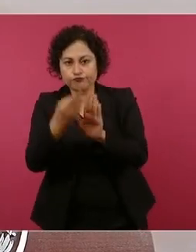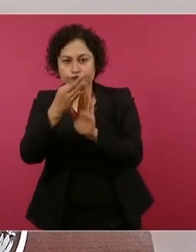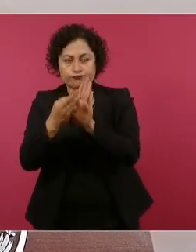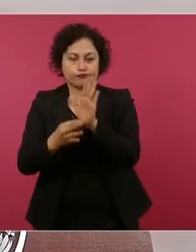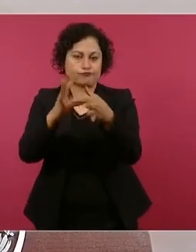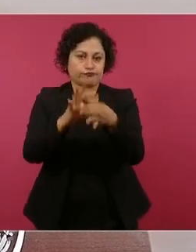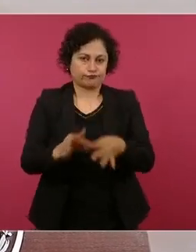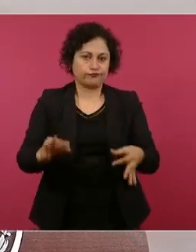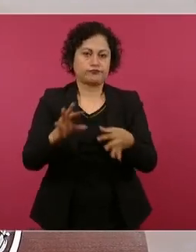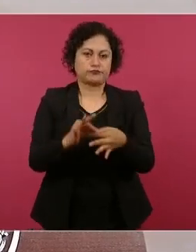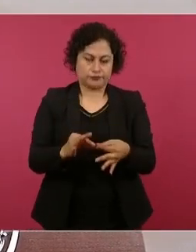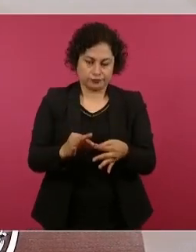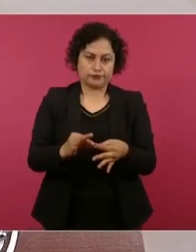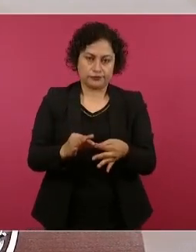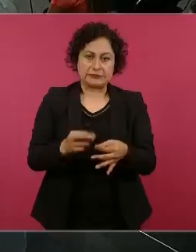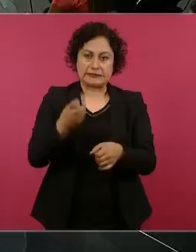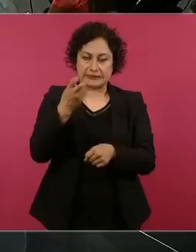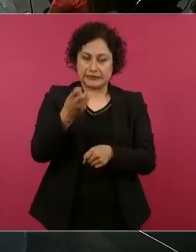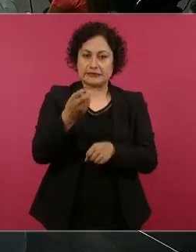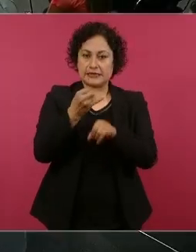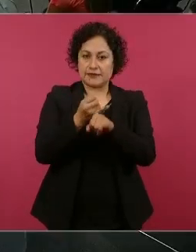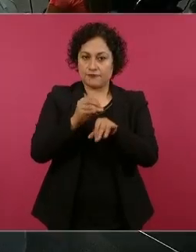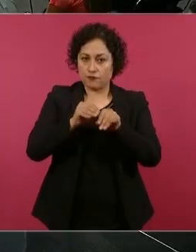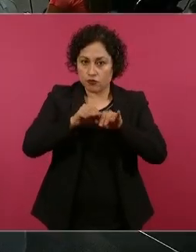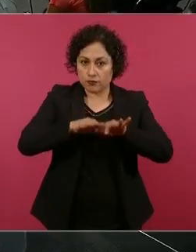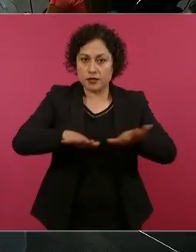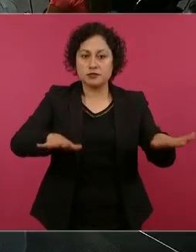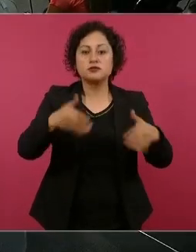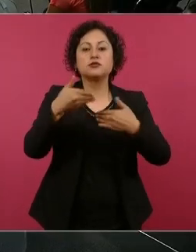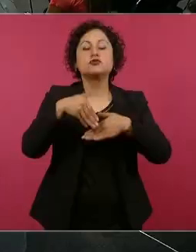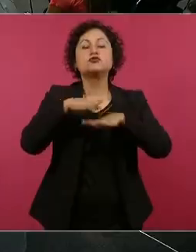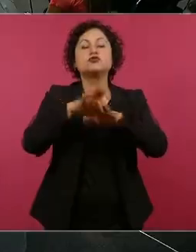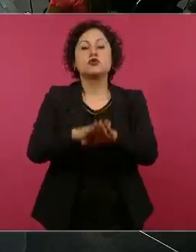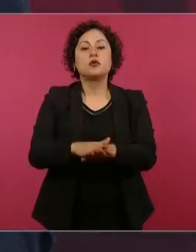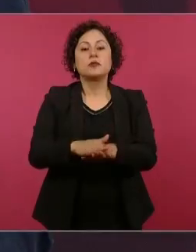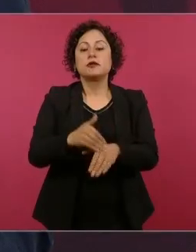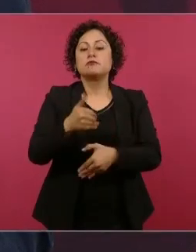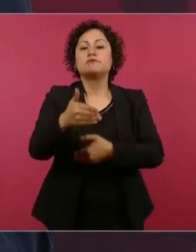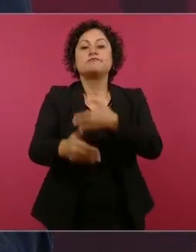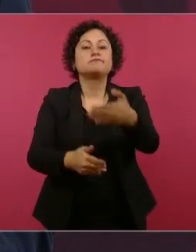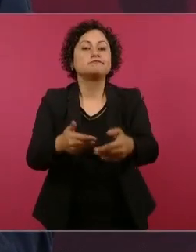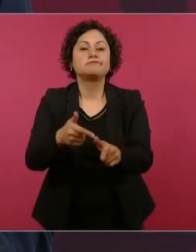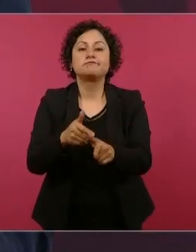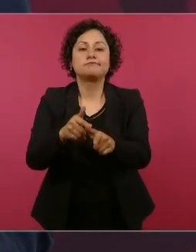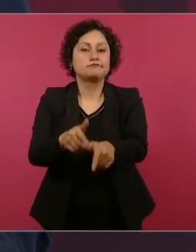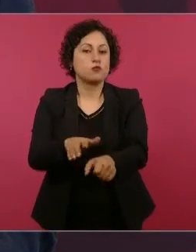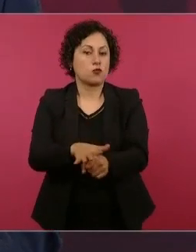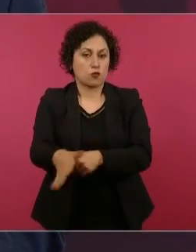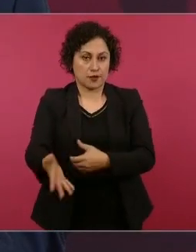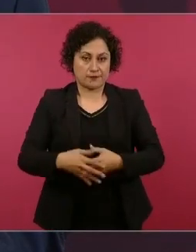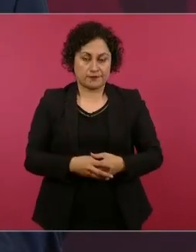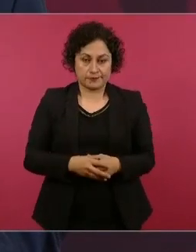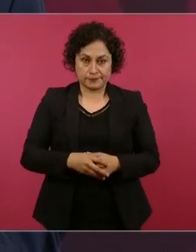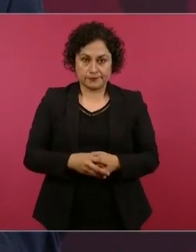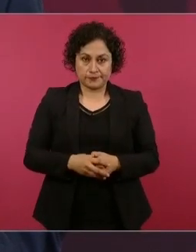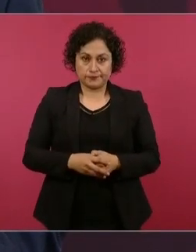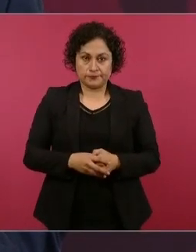a informar sobre el procedimiento, cómo